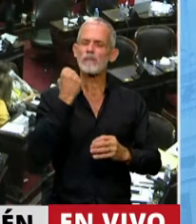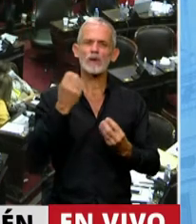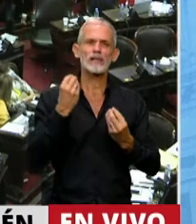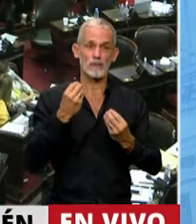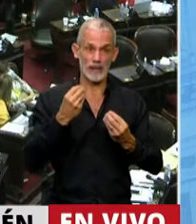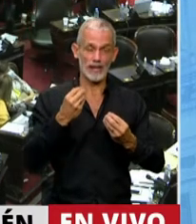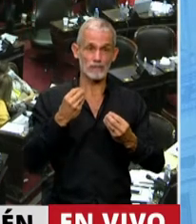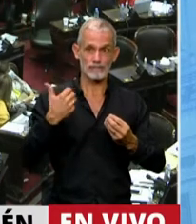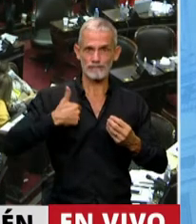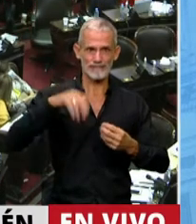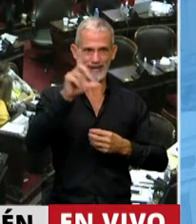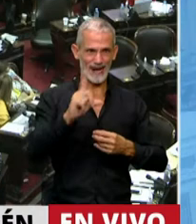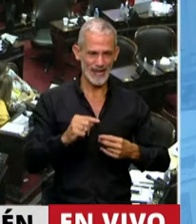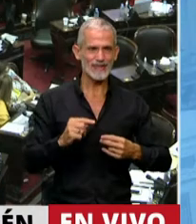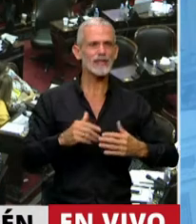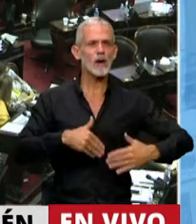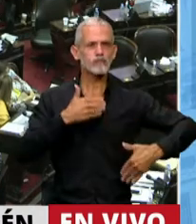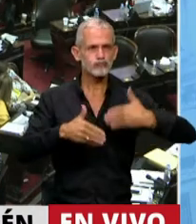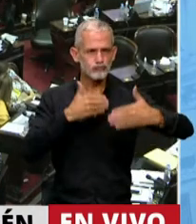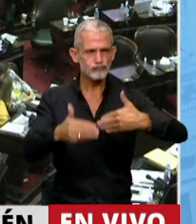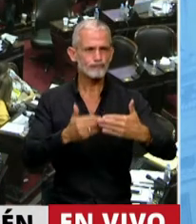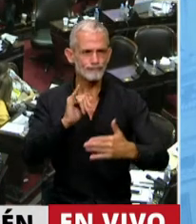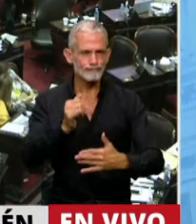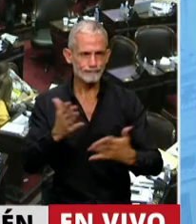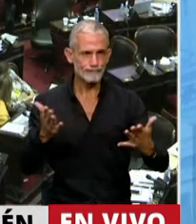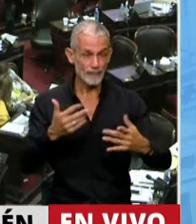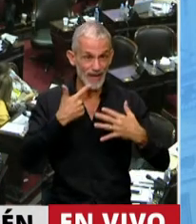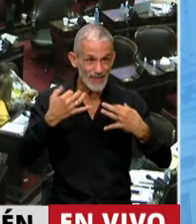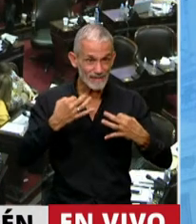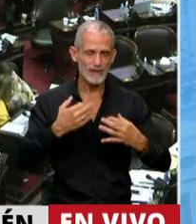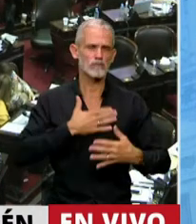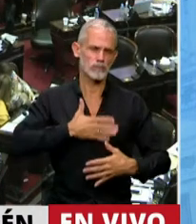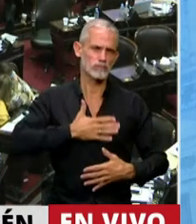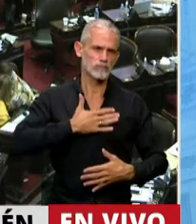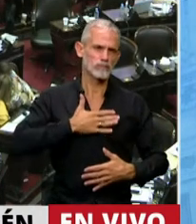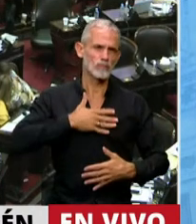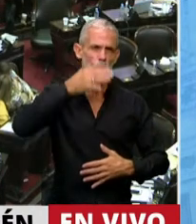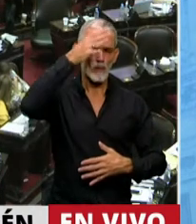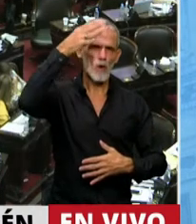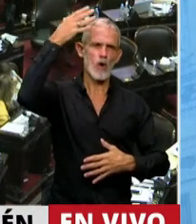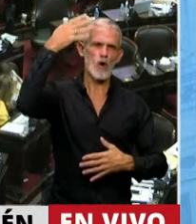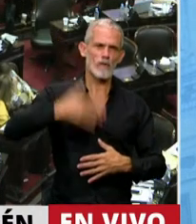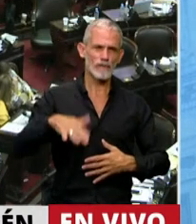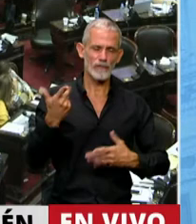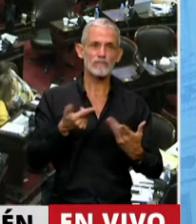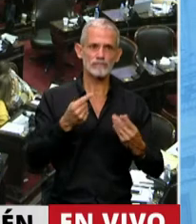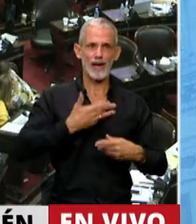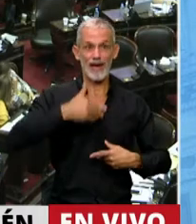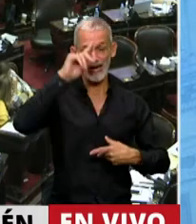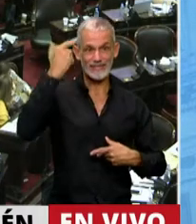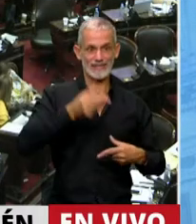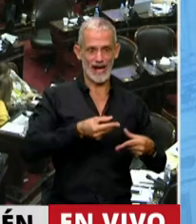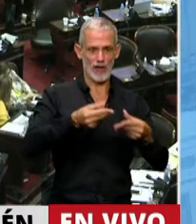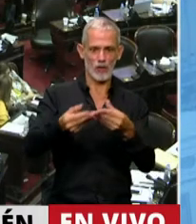el desarrollo integral de nuestro país. Sinceramente celebro que hoy por fin se convierta en política de Estado